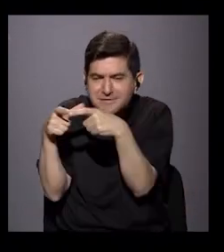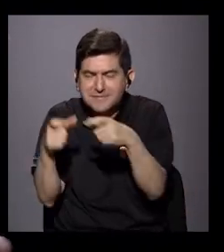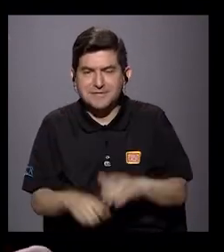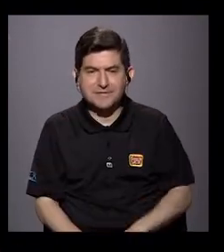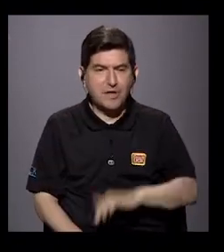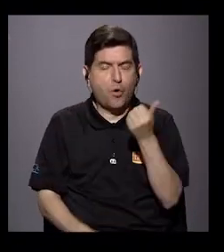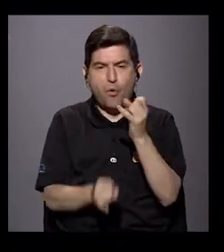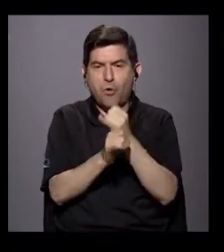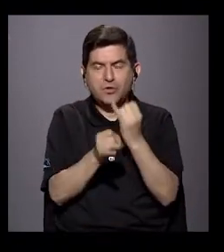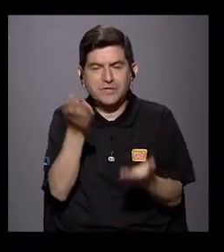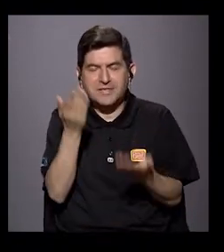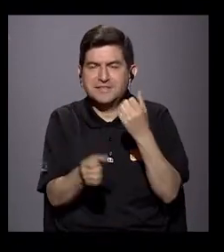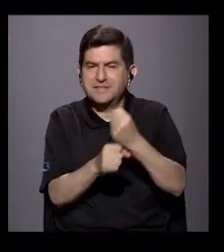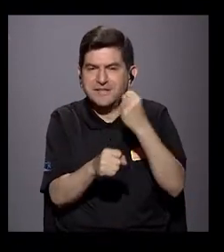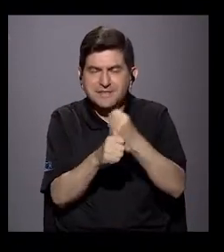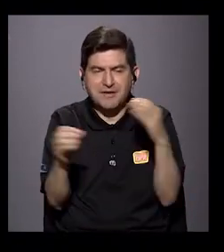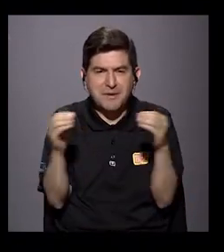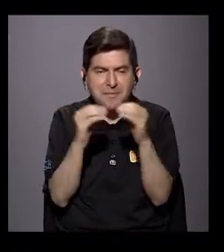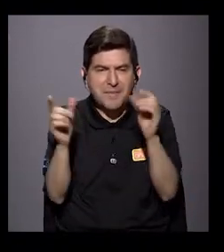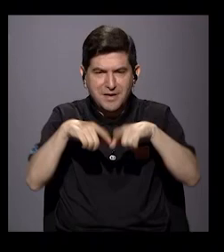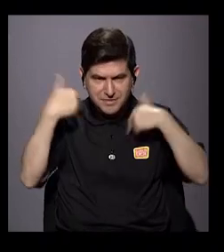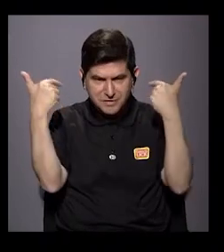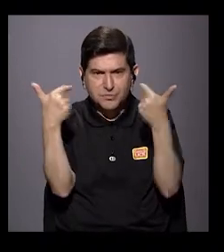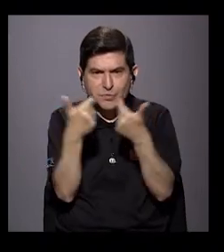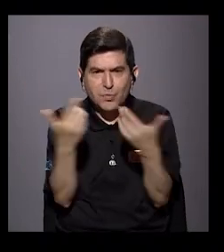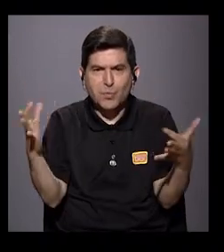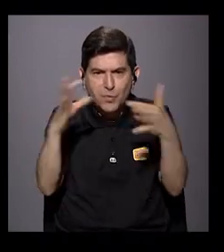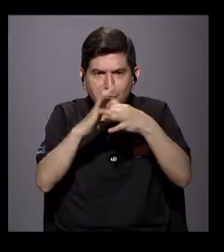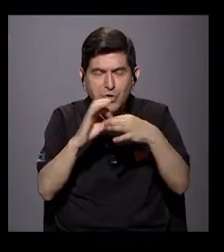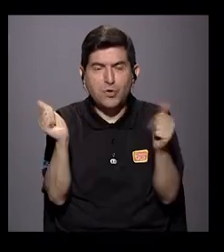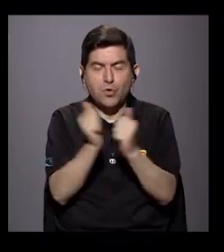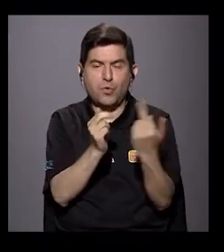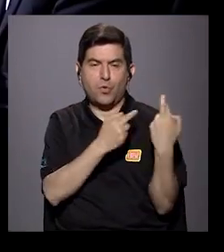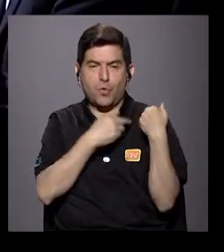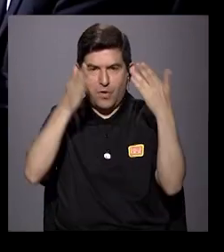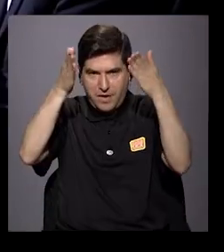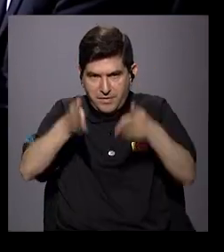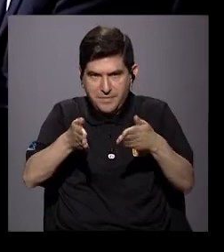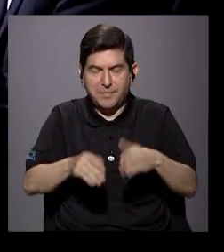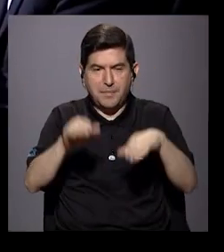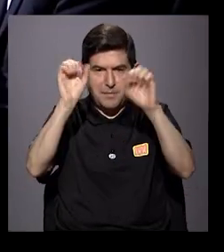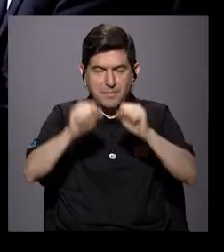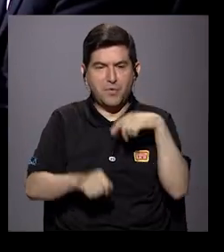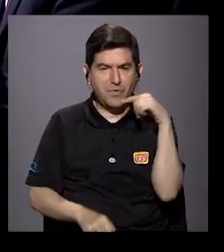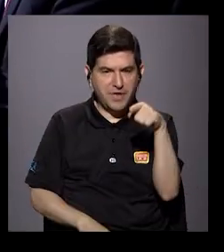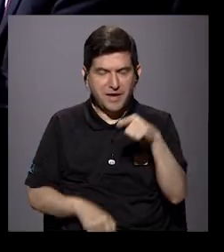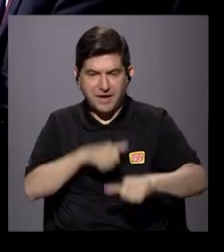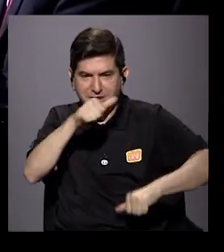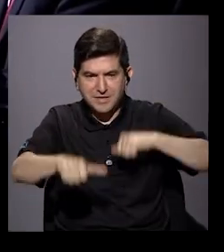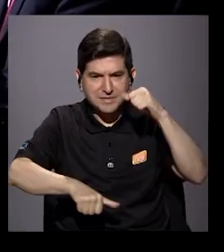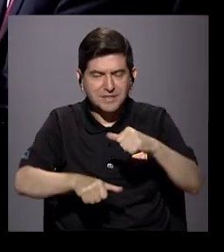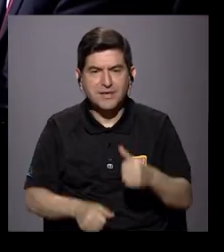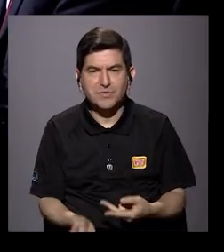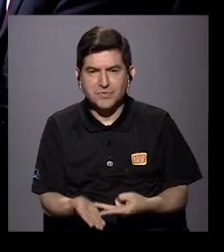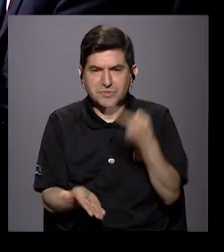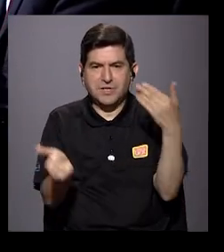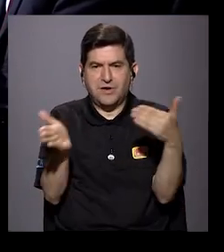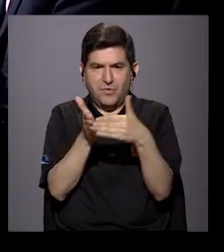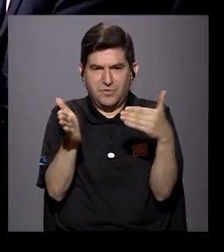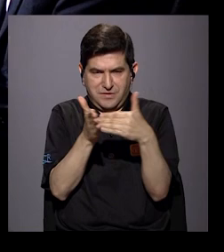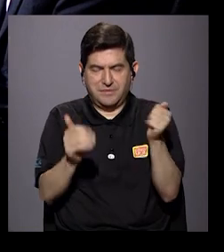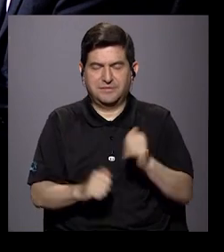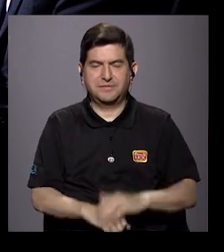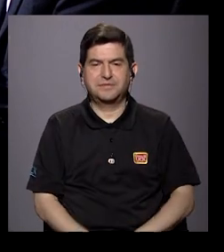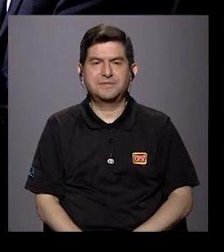instituciones de repente debemos de trabajar más colectivamente, inclusive con el comisionado, para lograr esas reivindicaciones? Hay dos que yo diría,